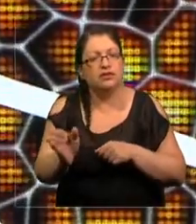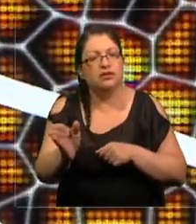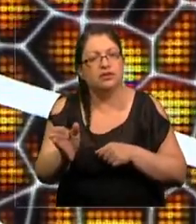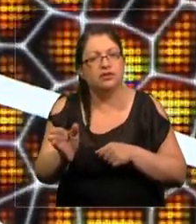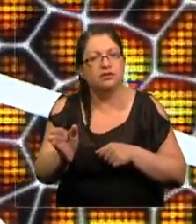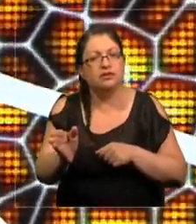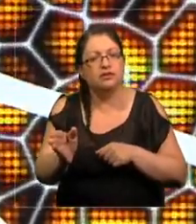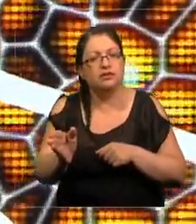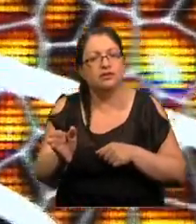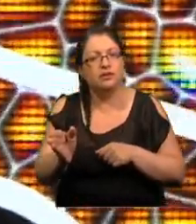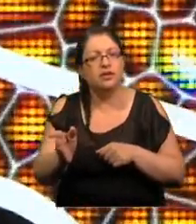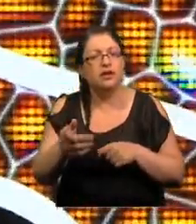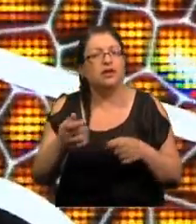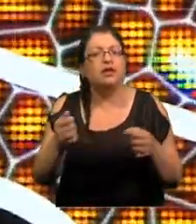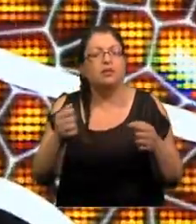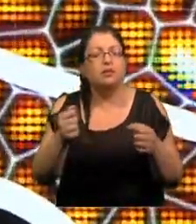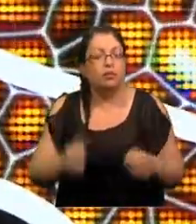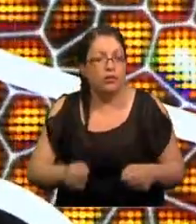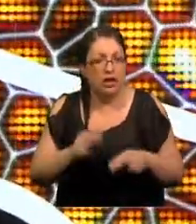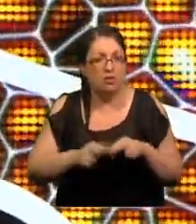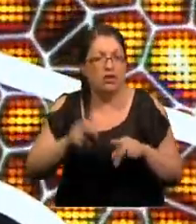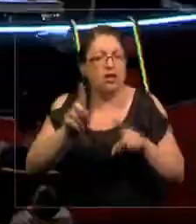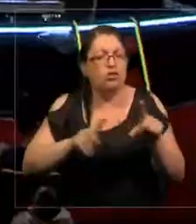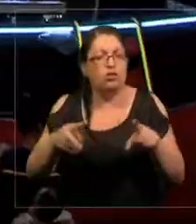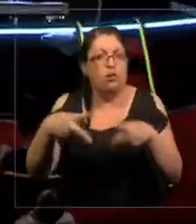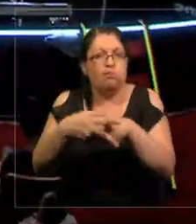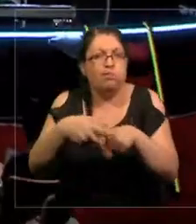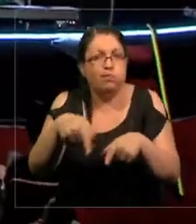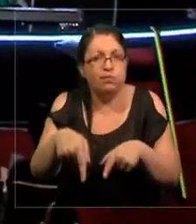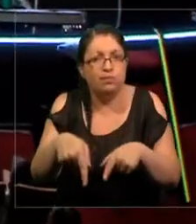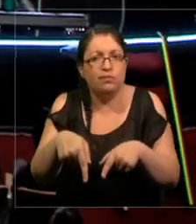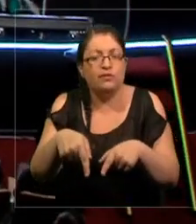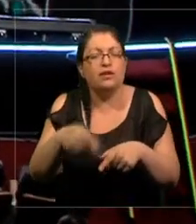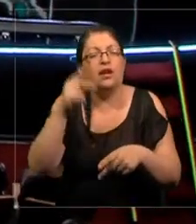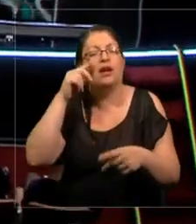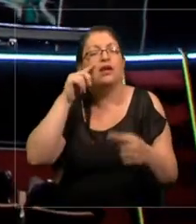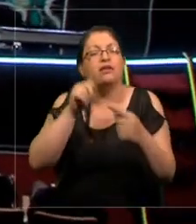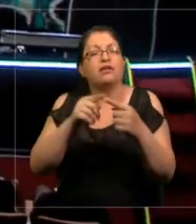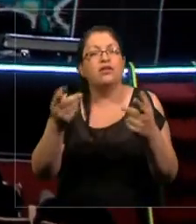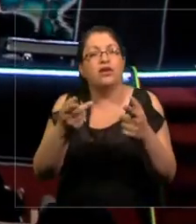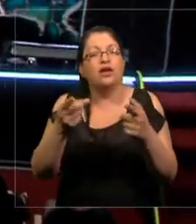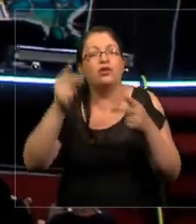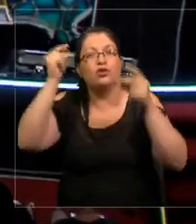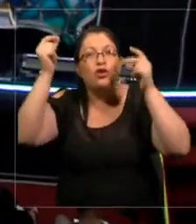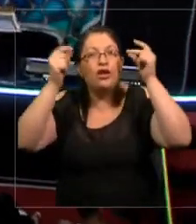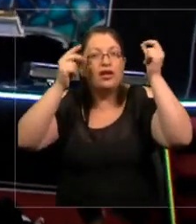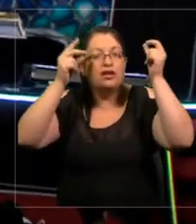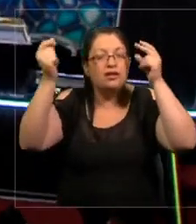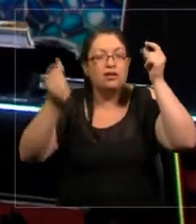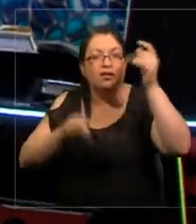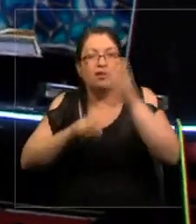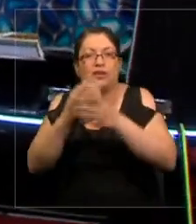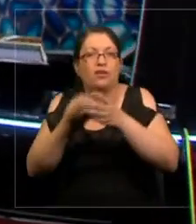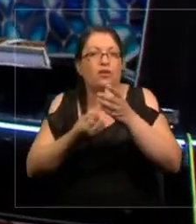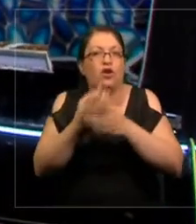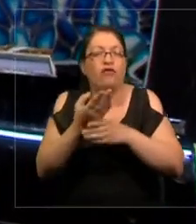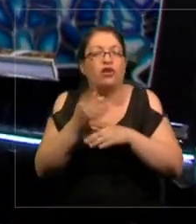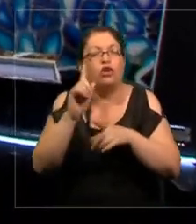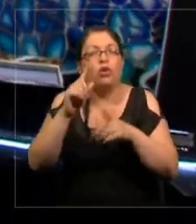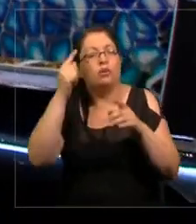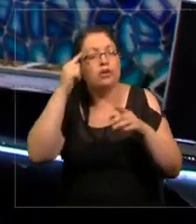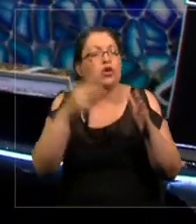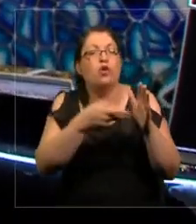hacer para detener esto? La idea es que uno innove fuera de un problema. Lo que vemos aquí es que uno